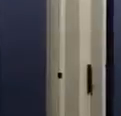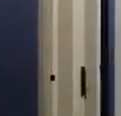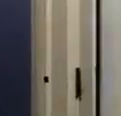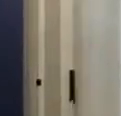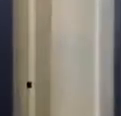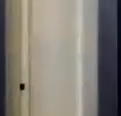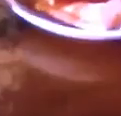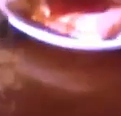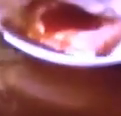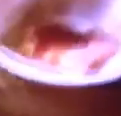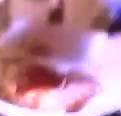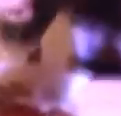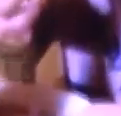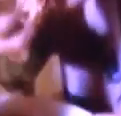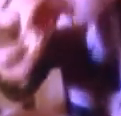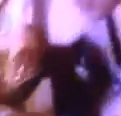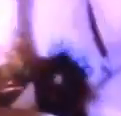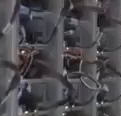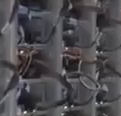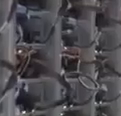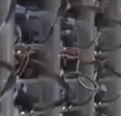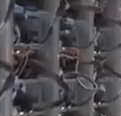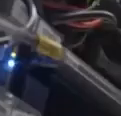Solidez y calidad